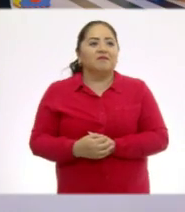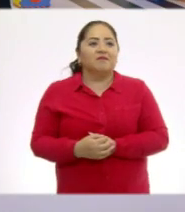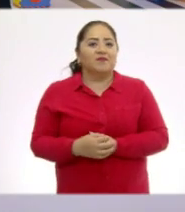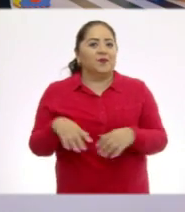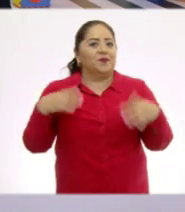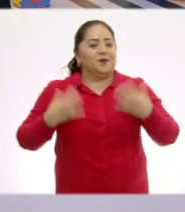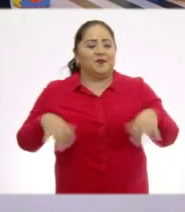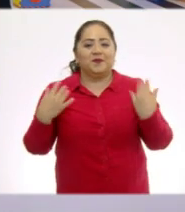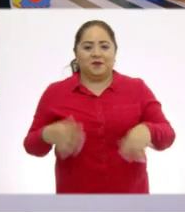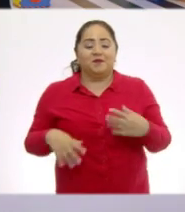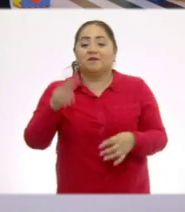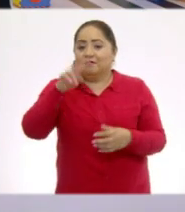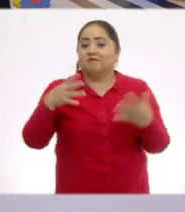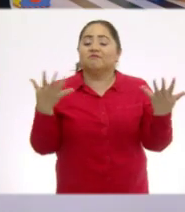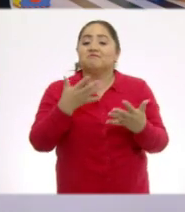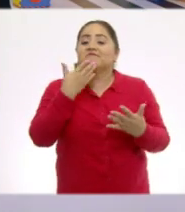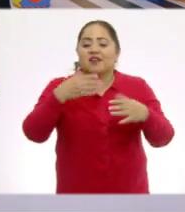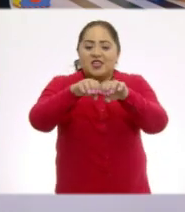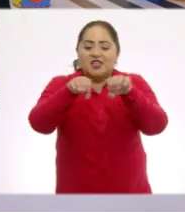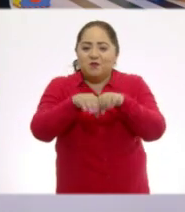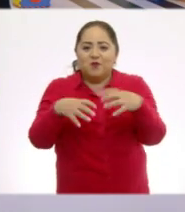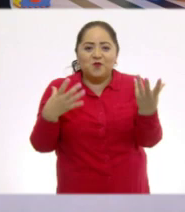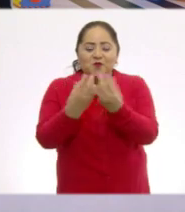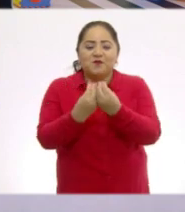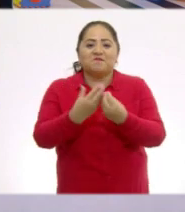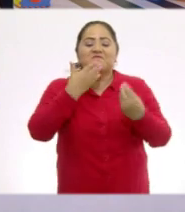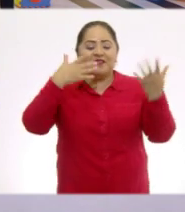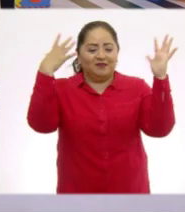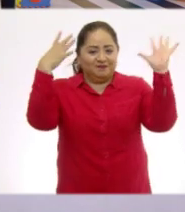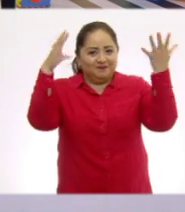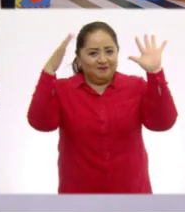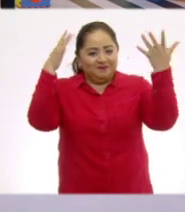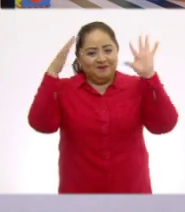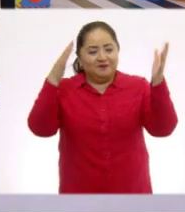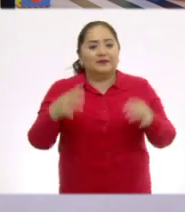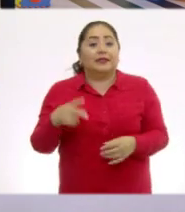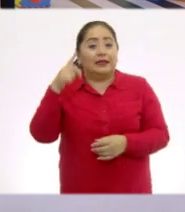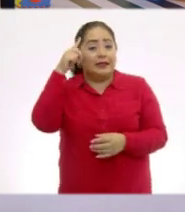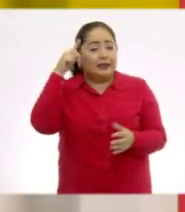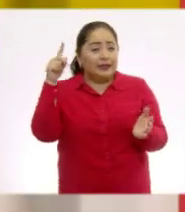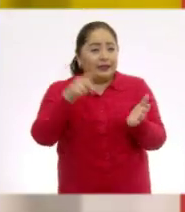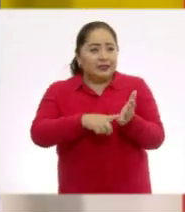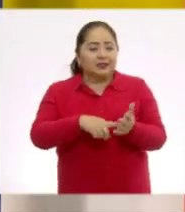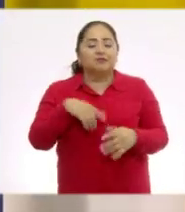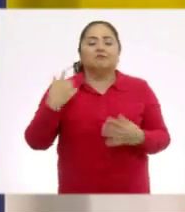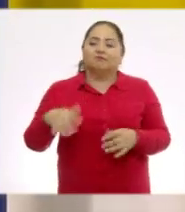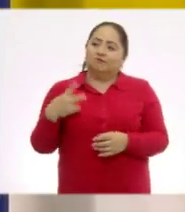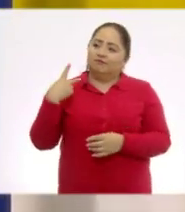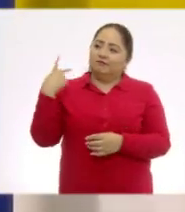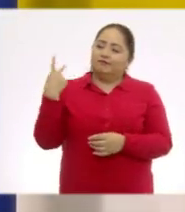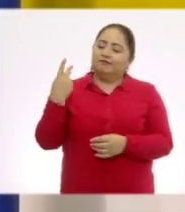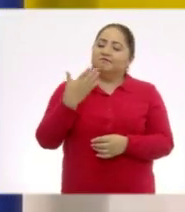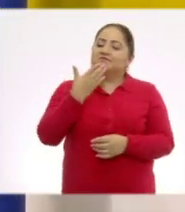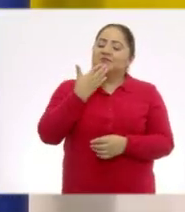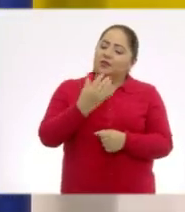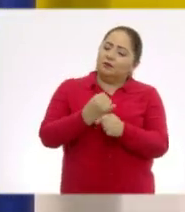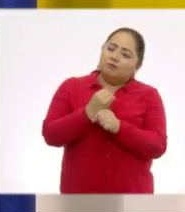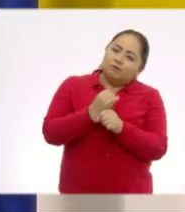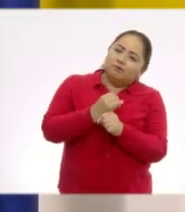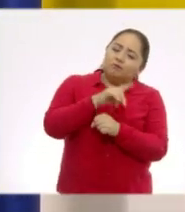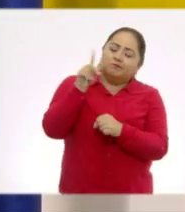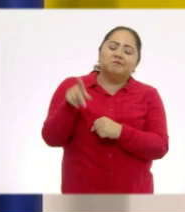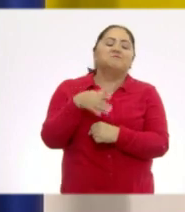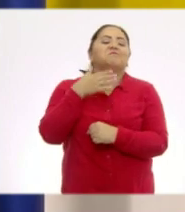Guau. Lo hicimos muy bien, equipo. Excelente. Bravo. Excelente. Creo que somos muy buenos investigadores e